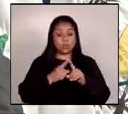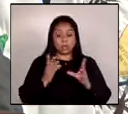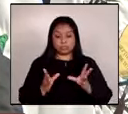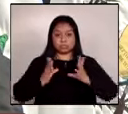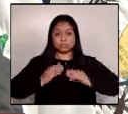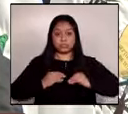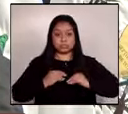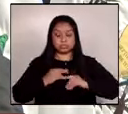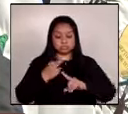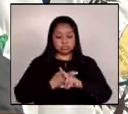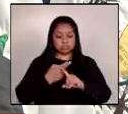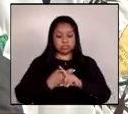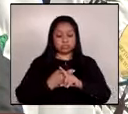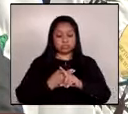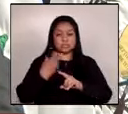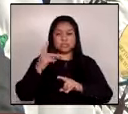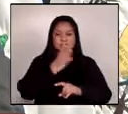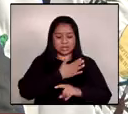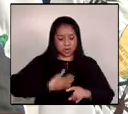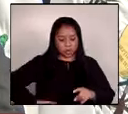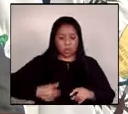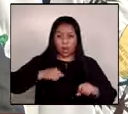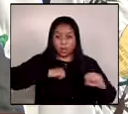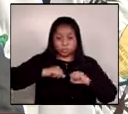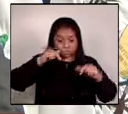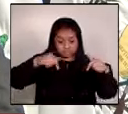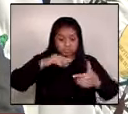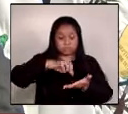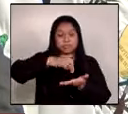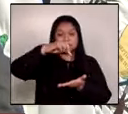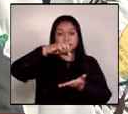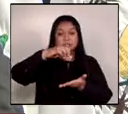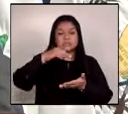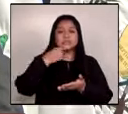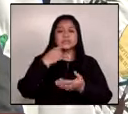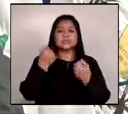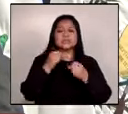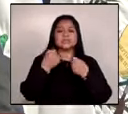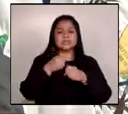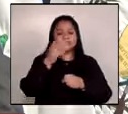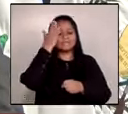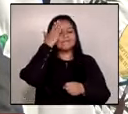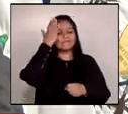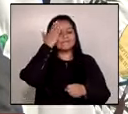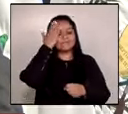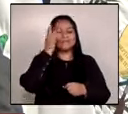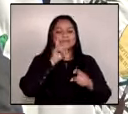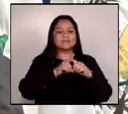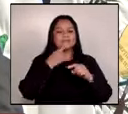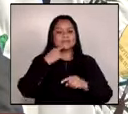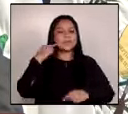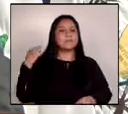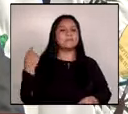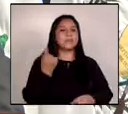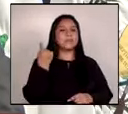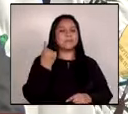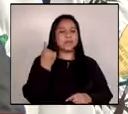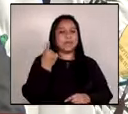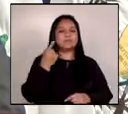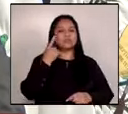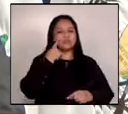el reto de gobernar este país, lo hicimos sabiendo que nuestra prioridad número uno es